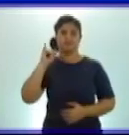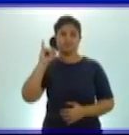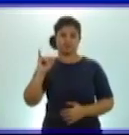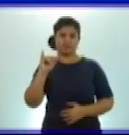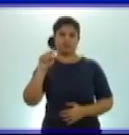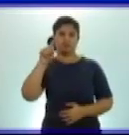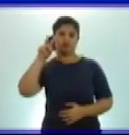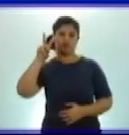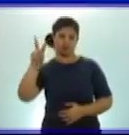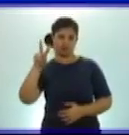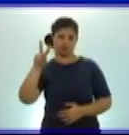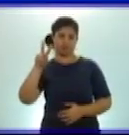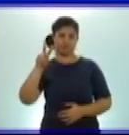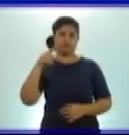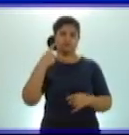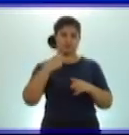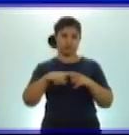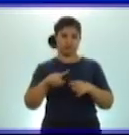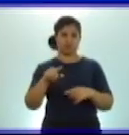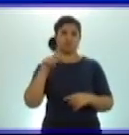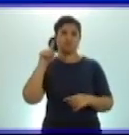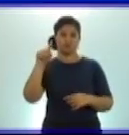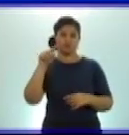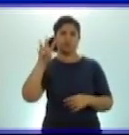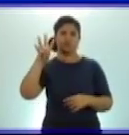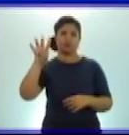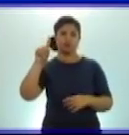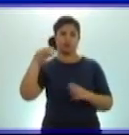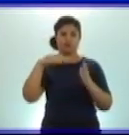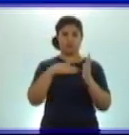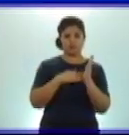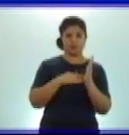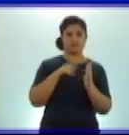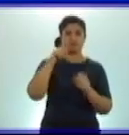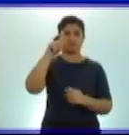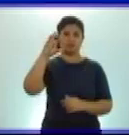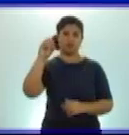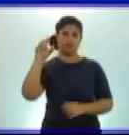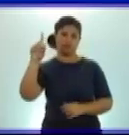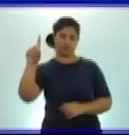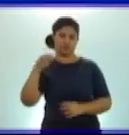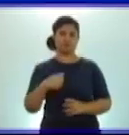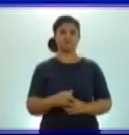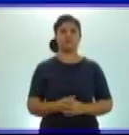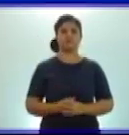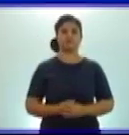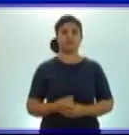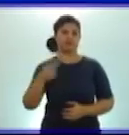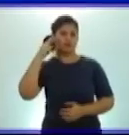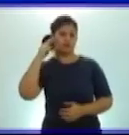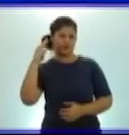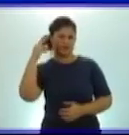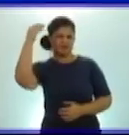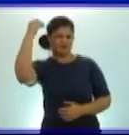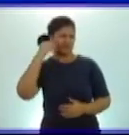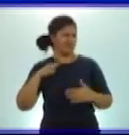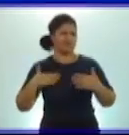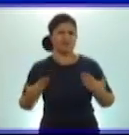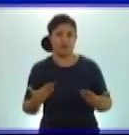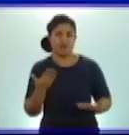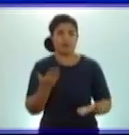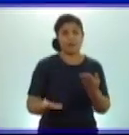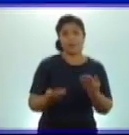141.101. ¿Recuerdan ustedes qué tenemos que tener en cuenta para comparar? Sí, claro que lo